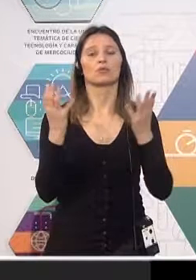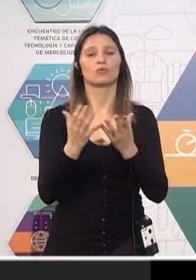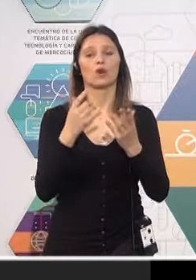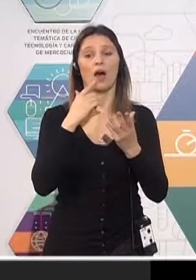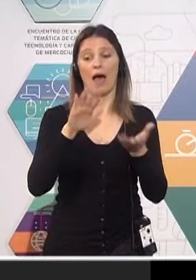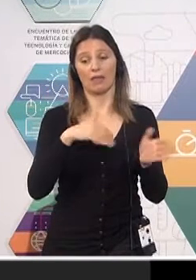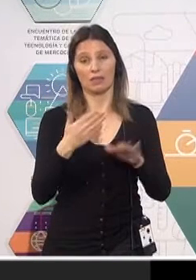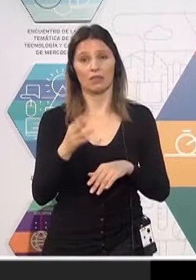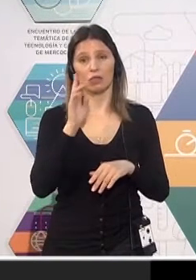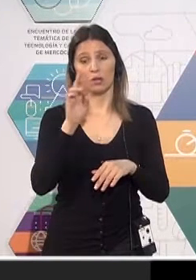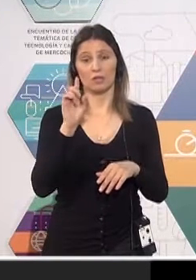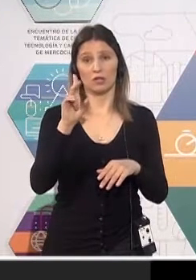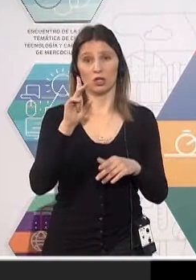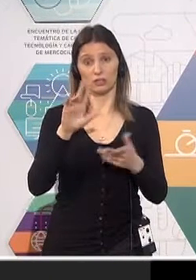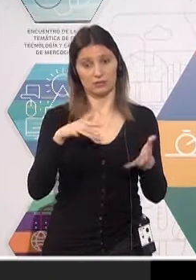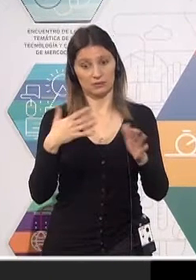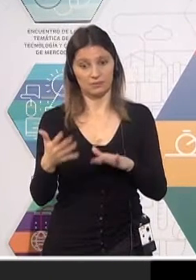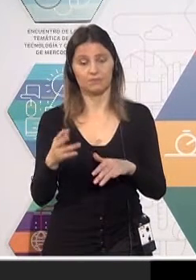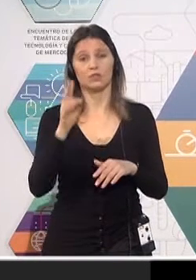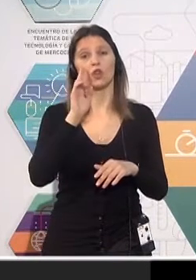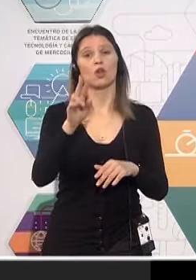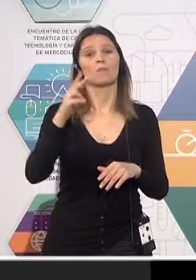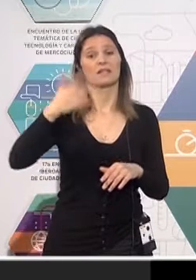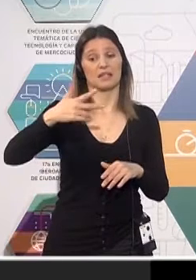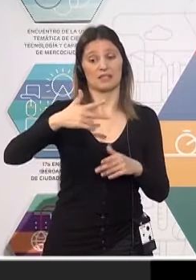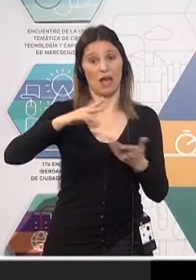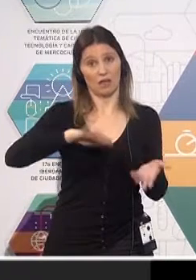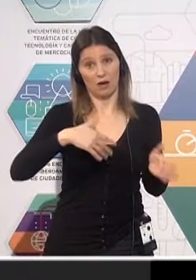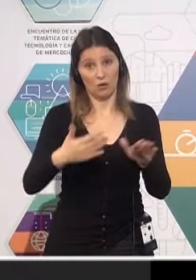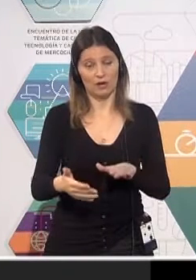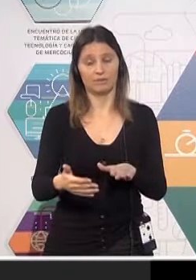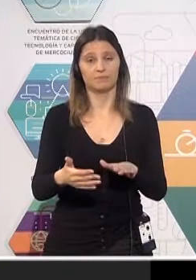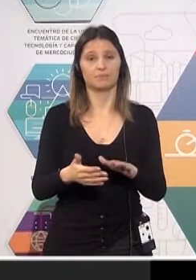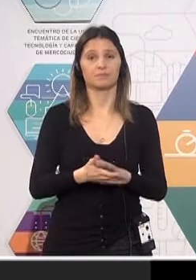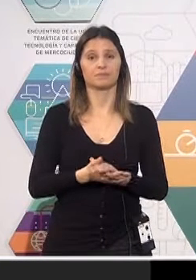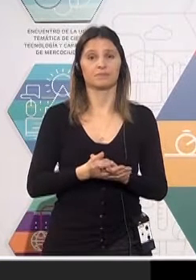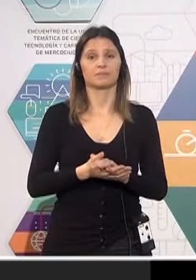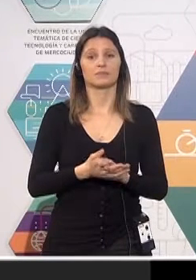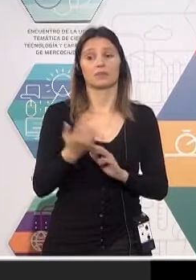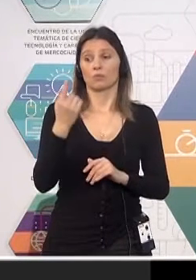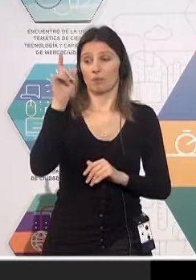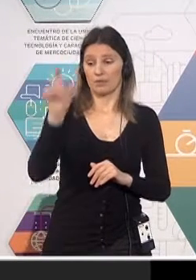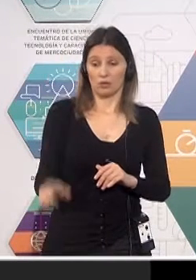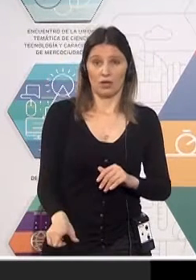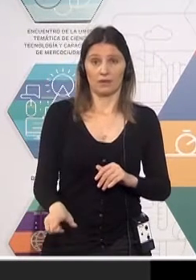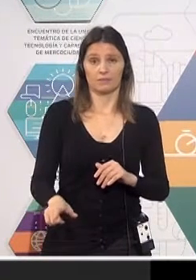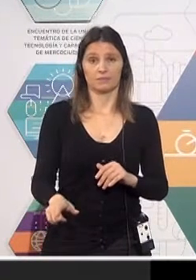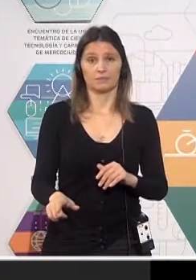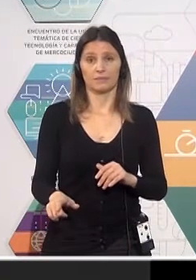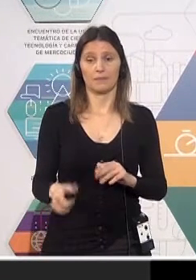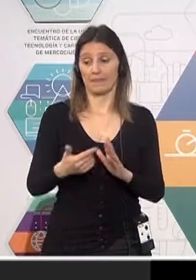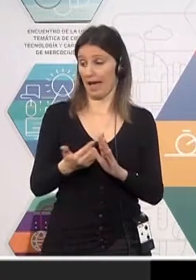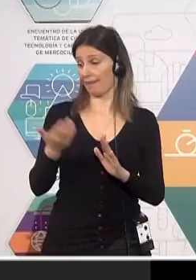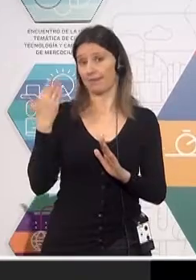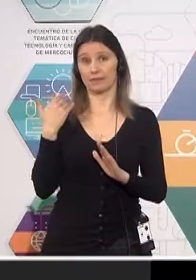el 2012, estos son datos más reales. del 2013 a la fecha, y una persona que mucho